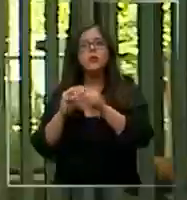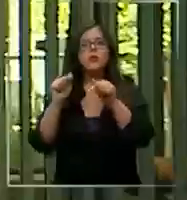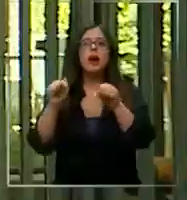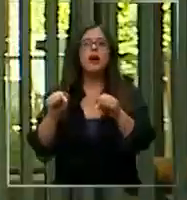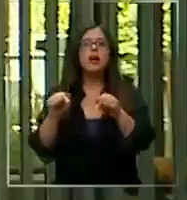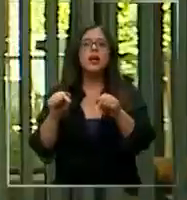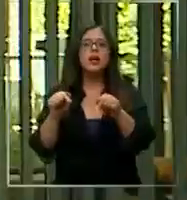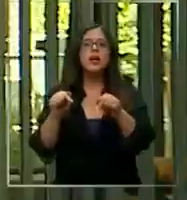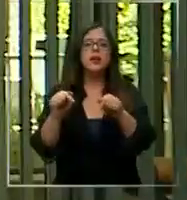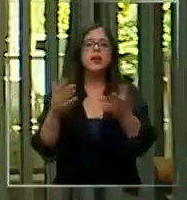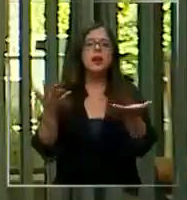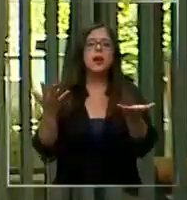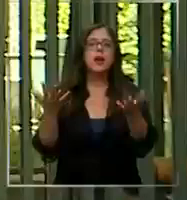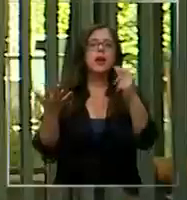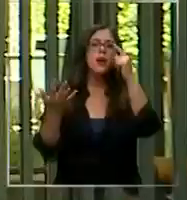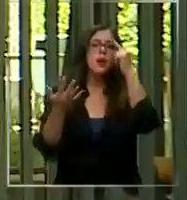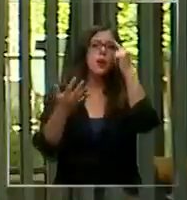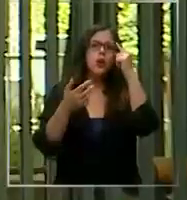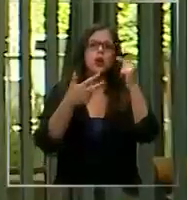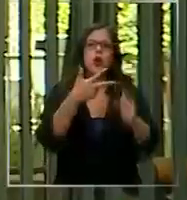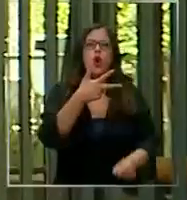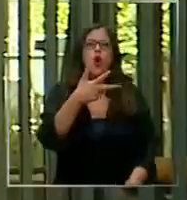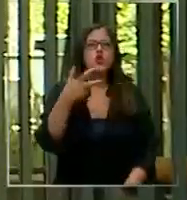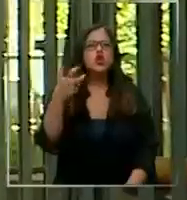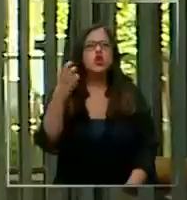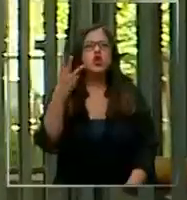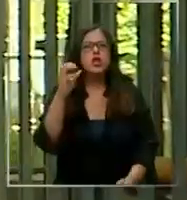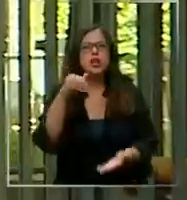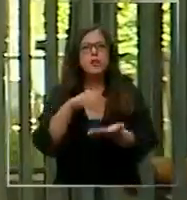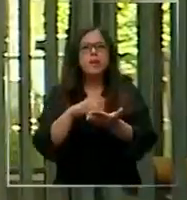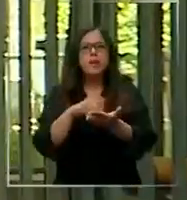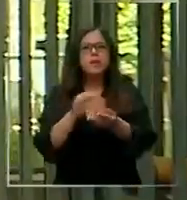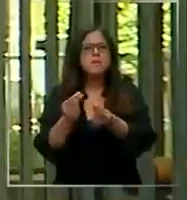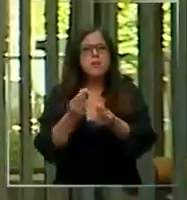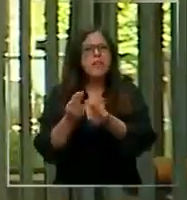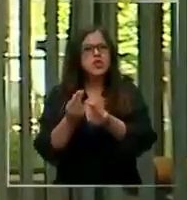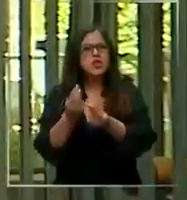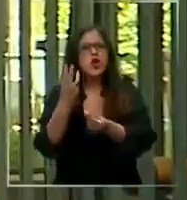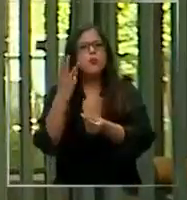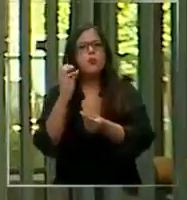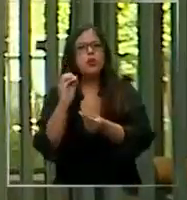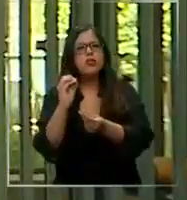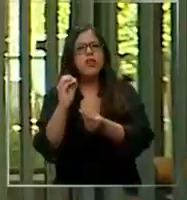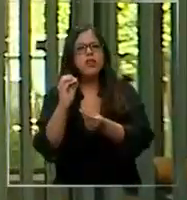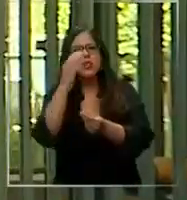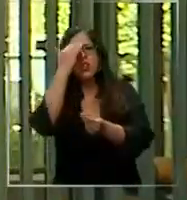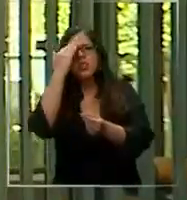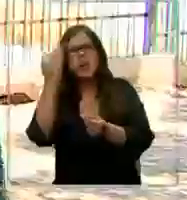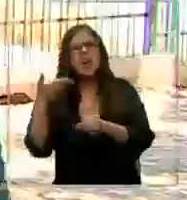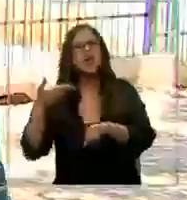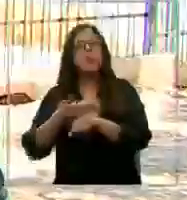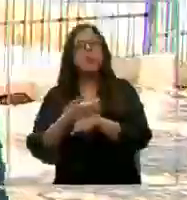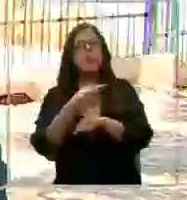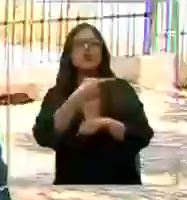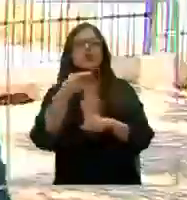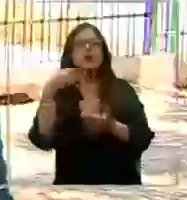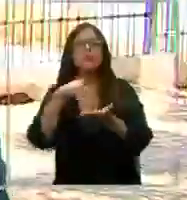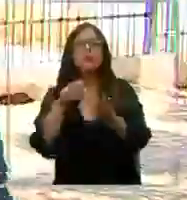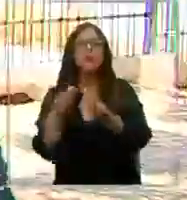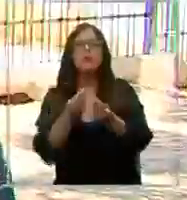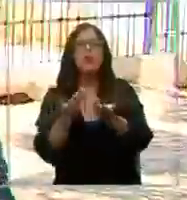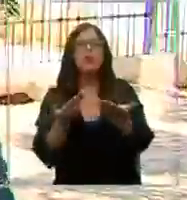800 mil pesos por 20 días y nos pidió 100 mil pesos de reserva. Se veía